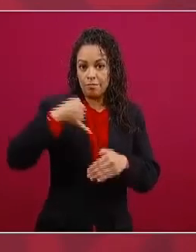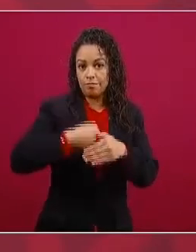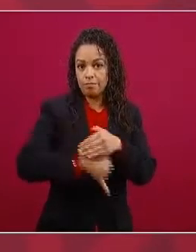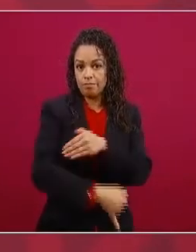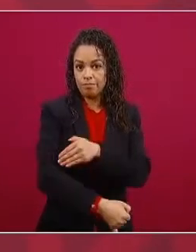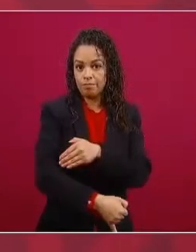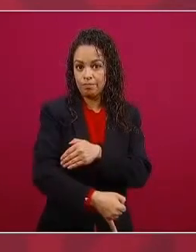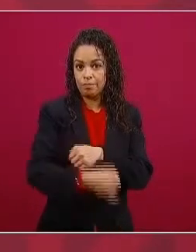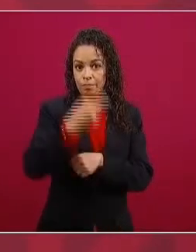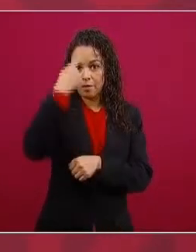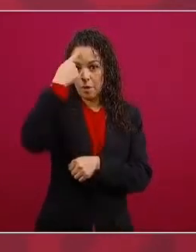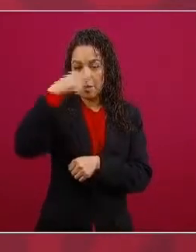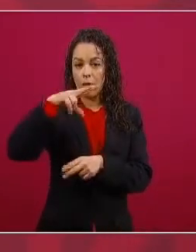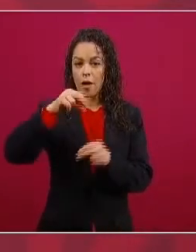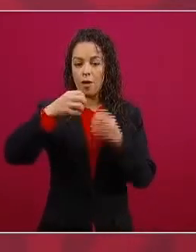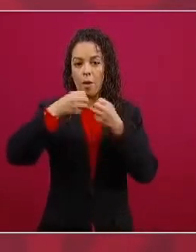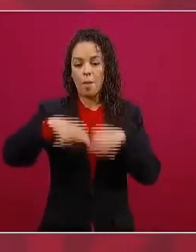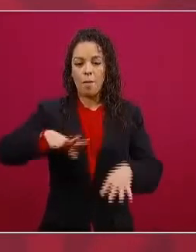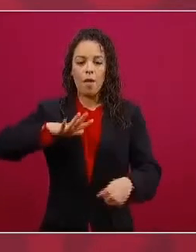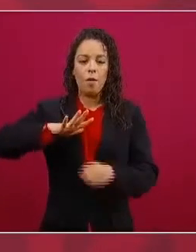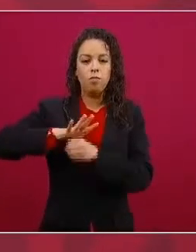son pozos nuevos.